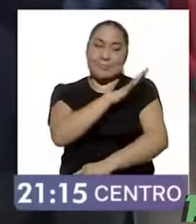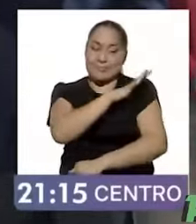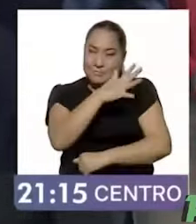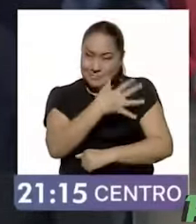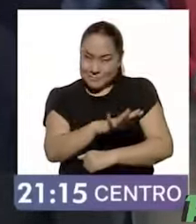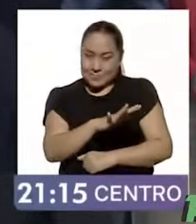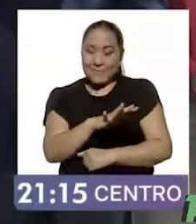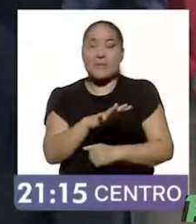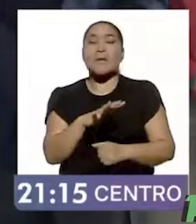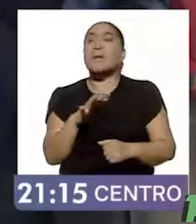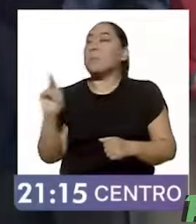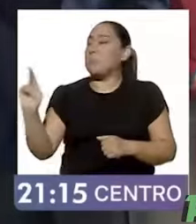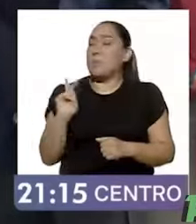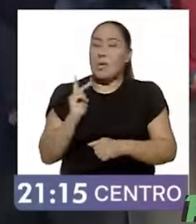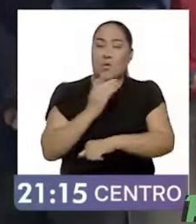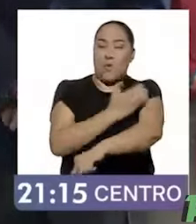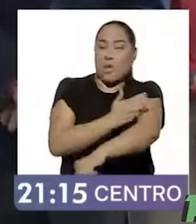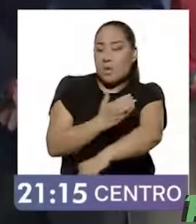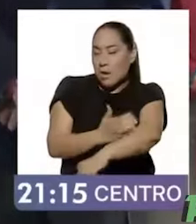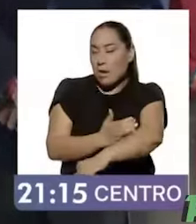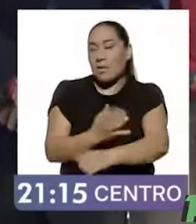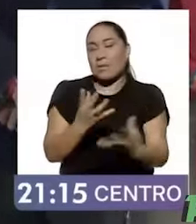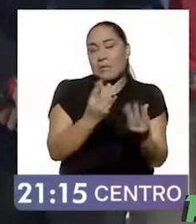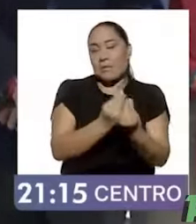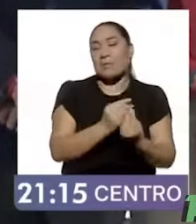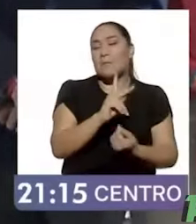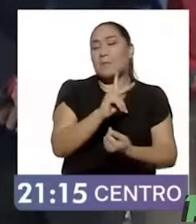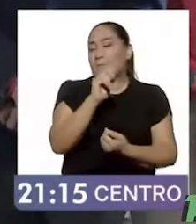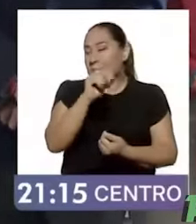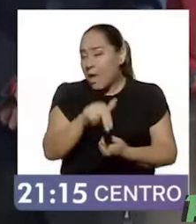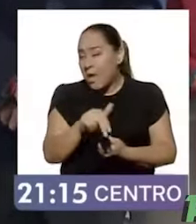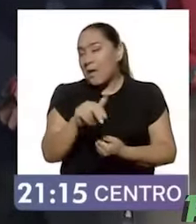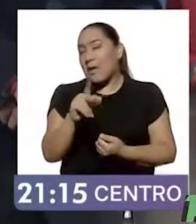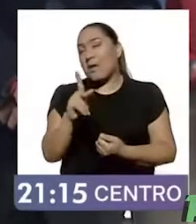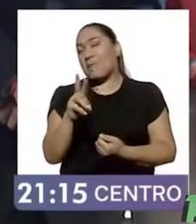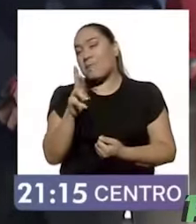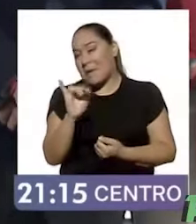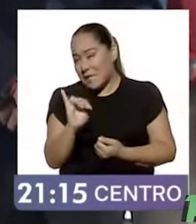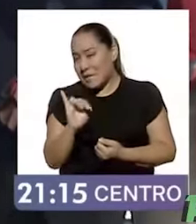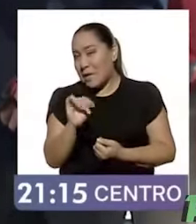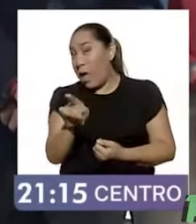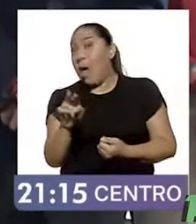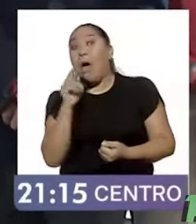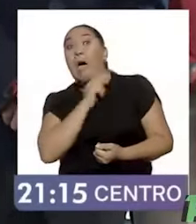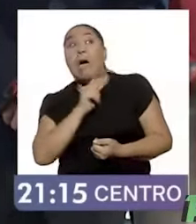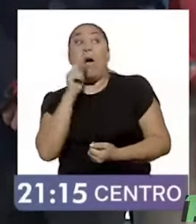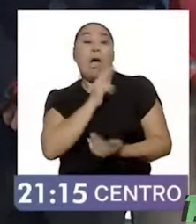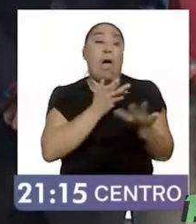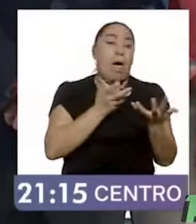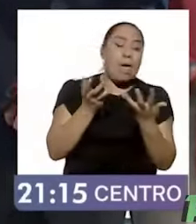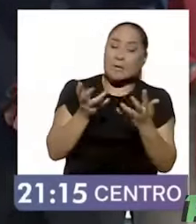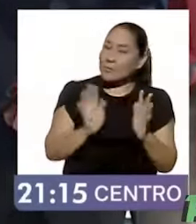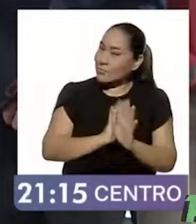como con mis colegas del PAN y del PRI, no coman ansias, diría yo,